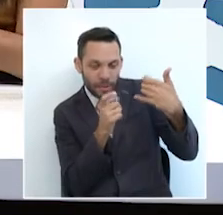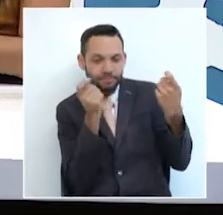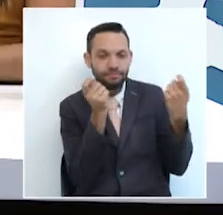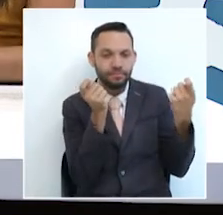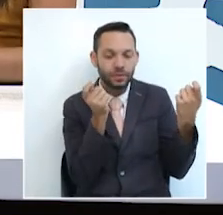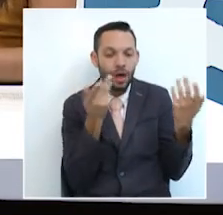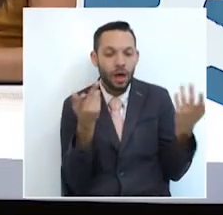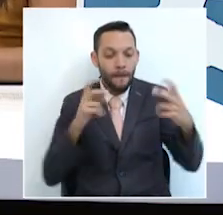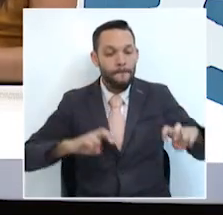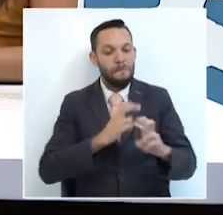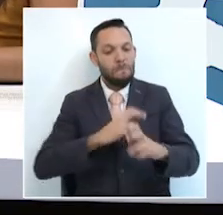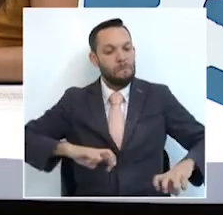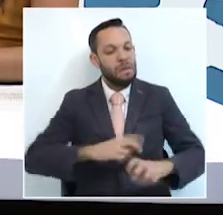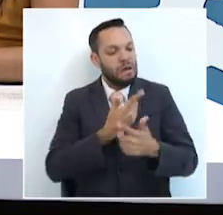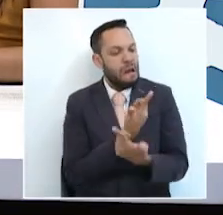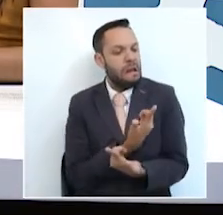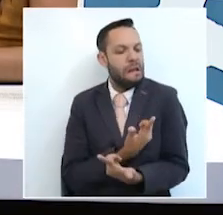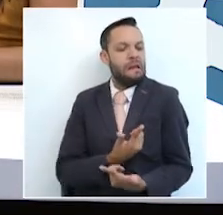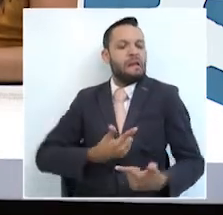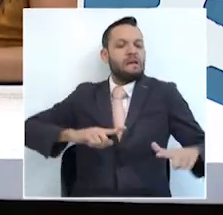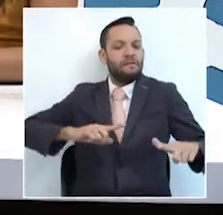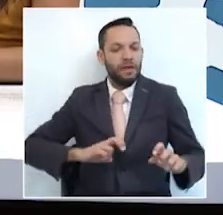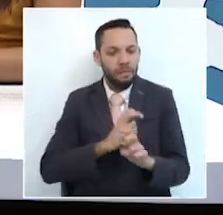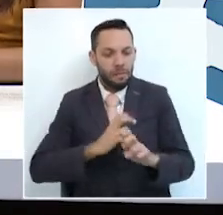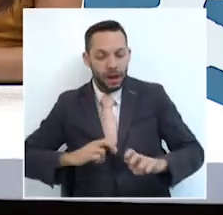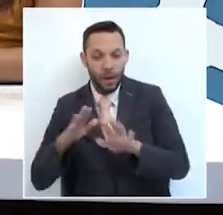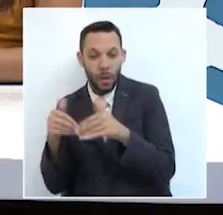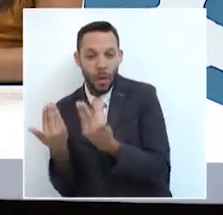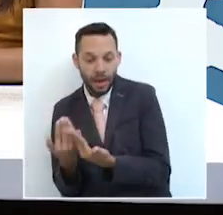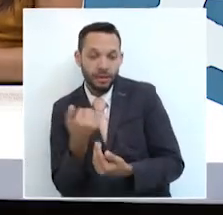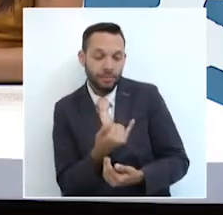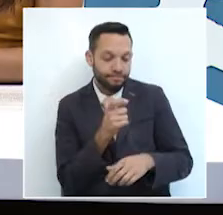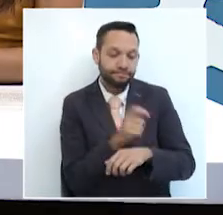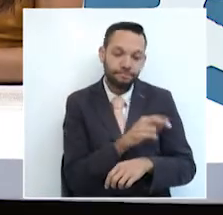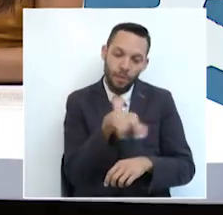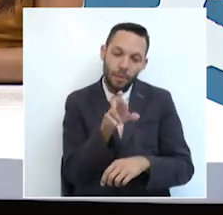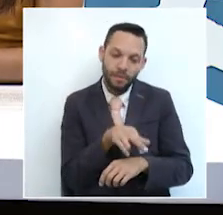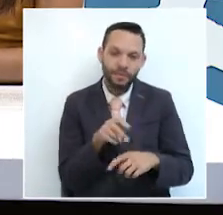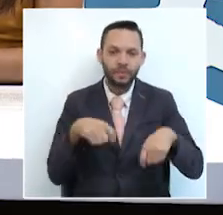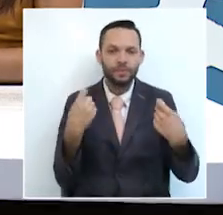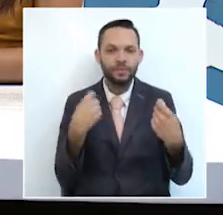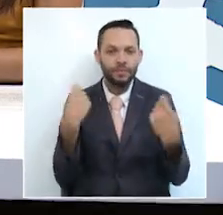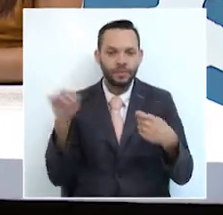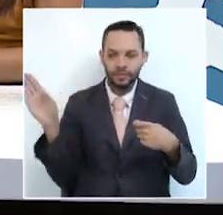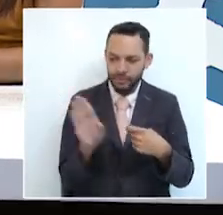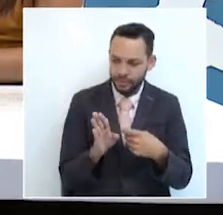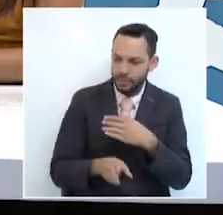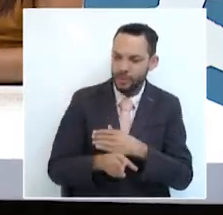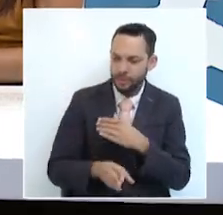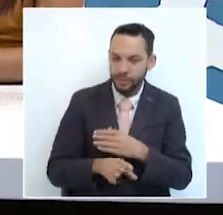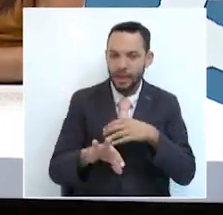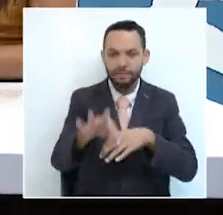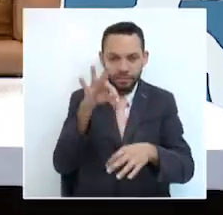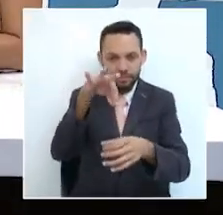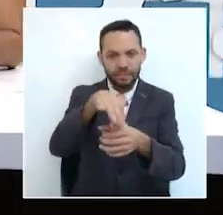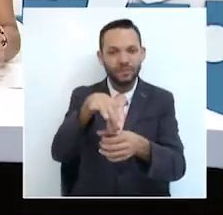consumir sustancias psicoactivas en parques y cerca a escuelas y colegios. Vamos a una pausa para comerciales y ya regresamos con LG Elige.